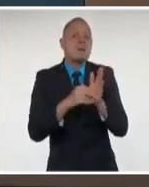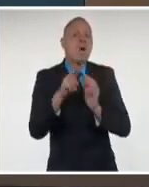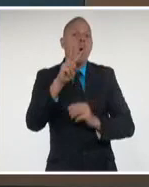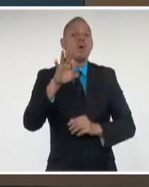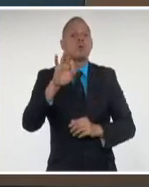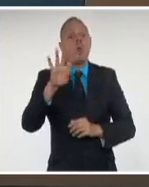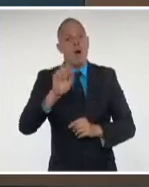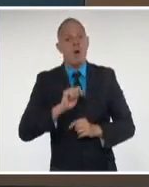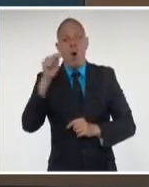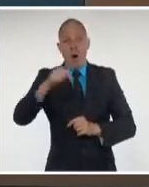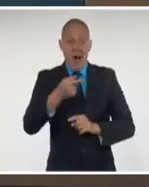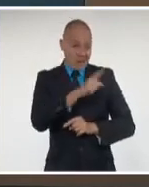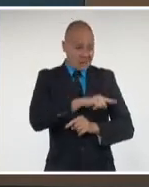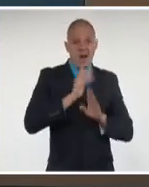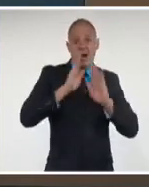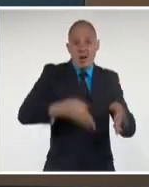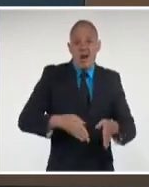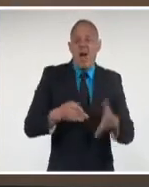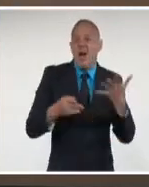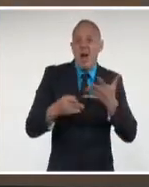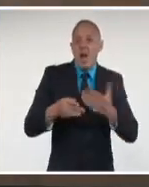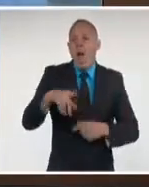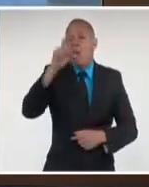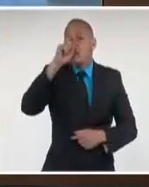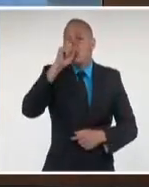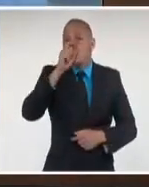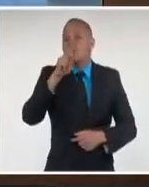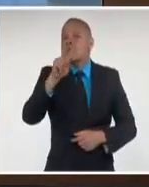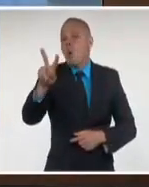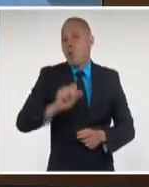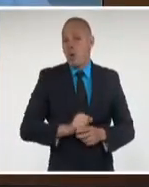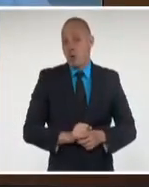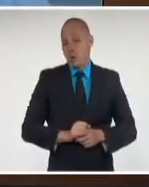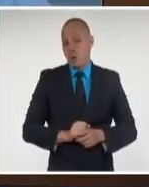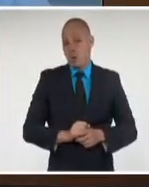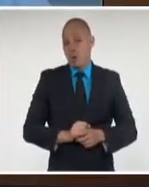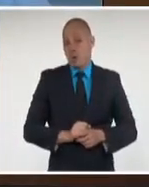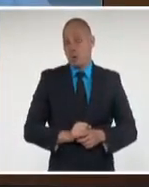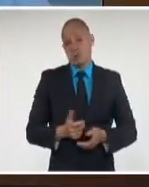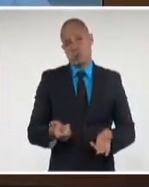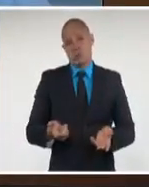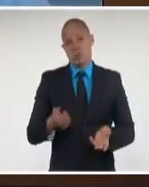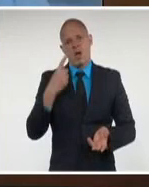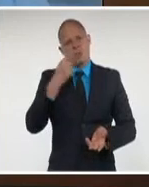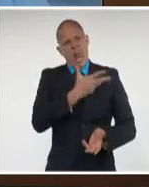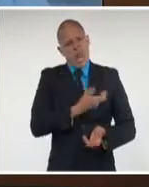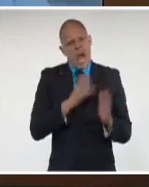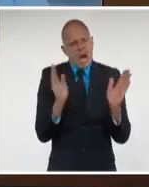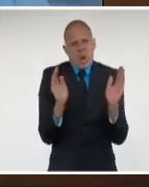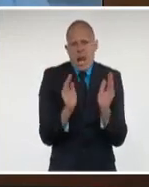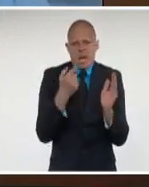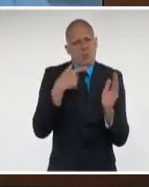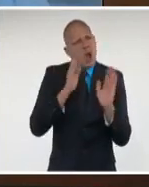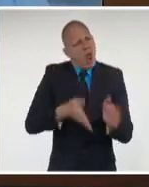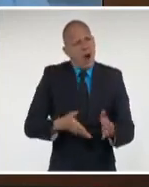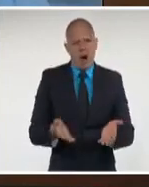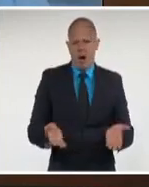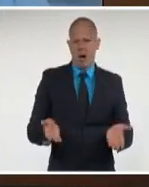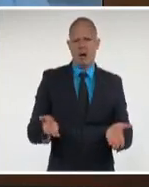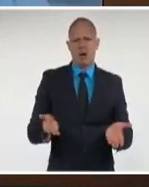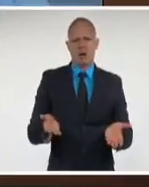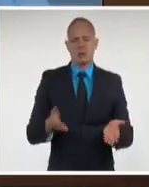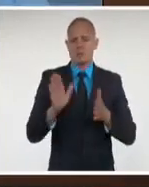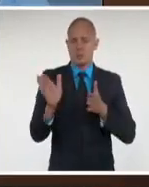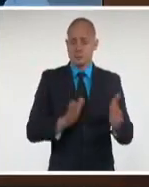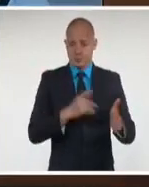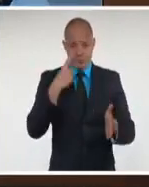un niño de dos años de edad. Y en este punto voy a permitirme un dato que ojalá les toque el corazón a algunos. Los